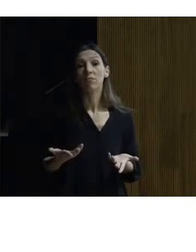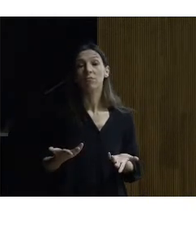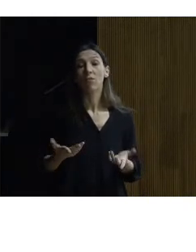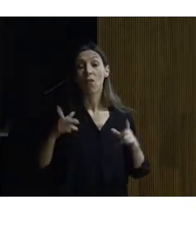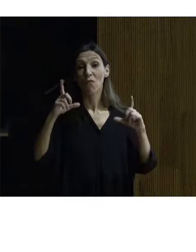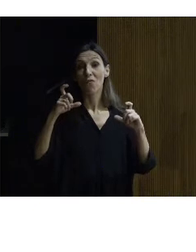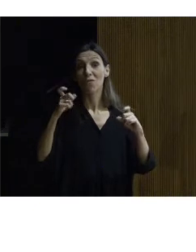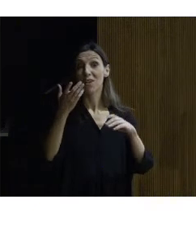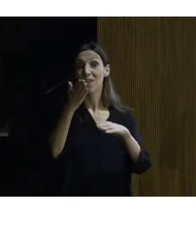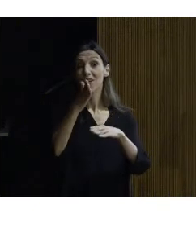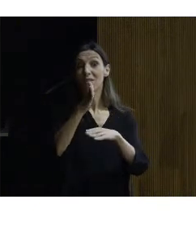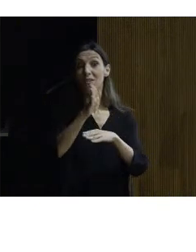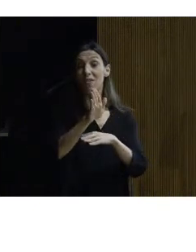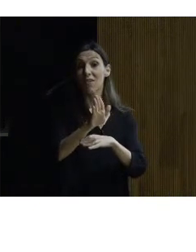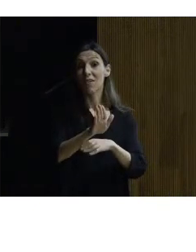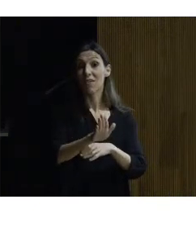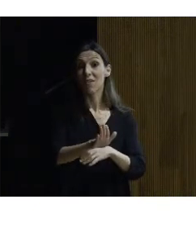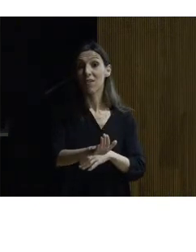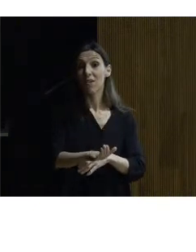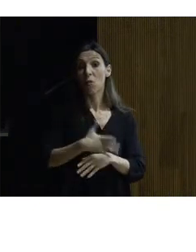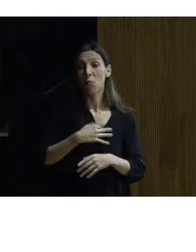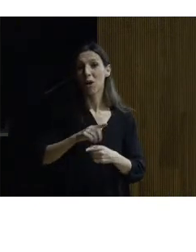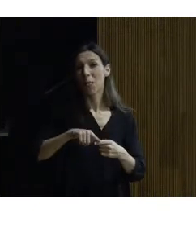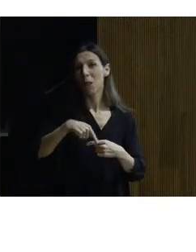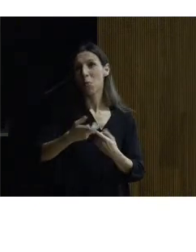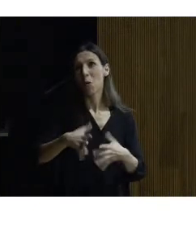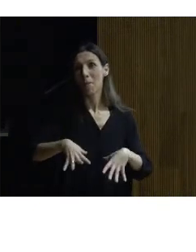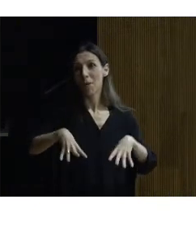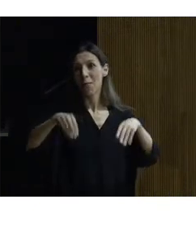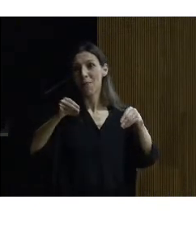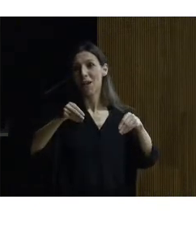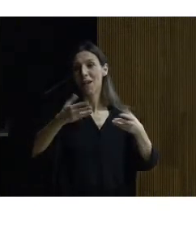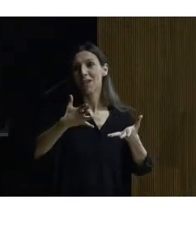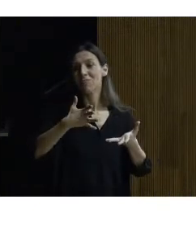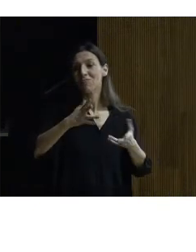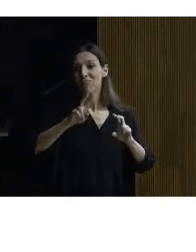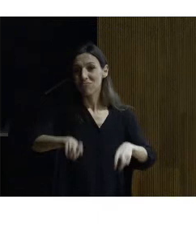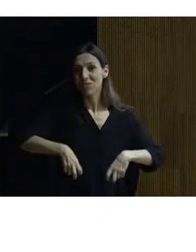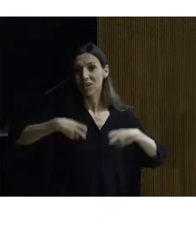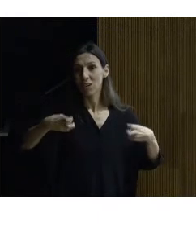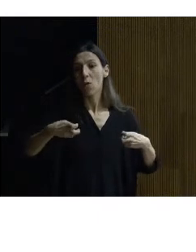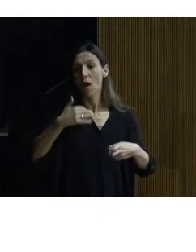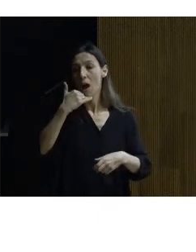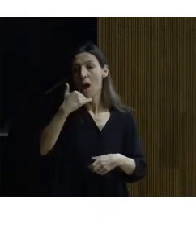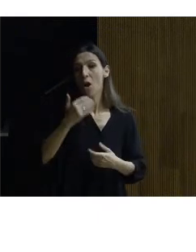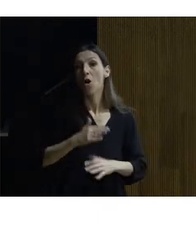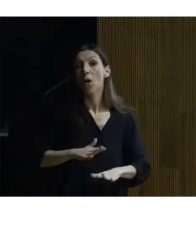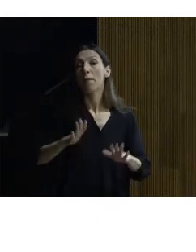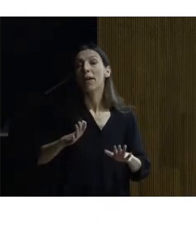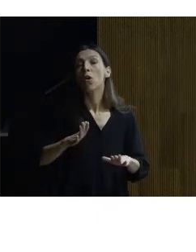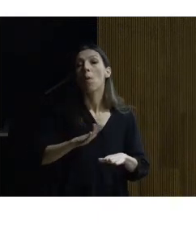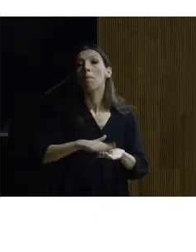se ha intervenido en el palacete para hacer algún cambio pero para el proyecto de vida